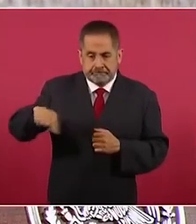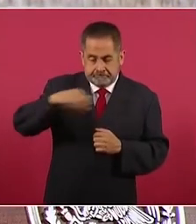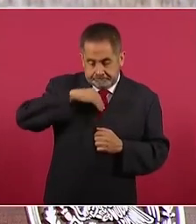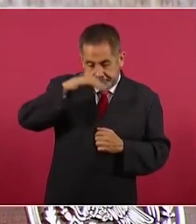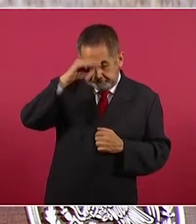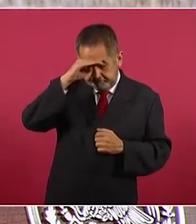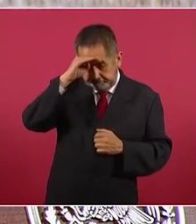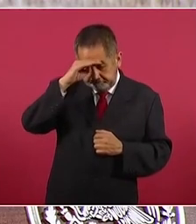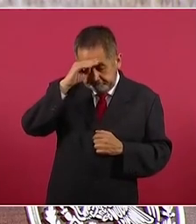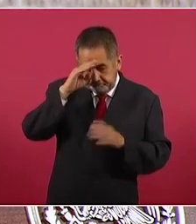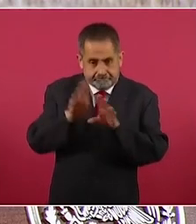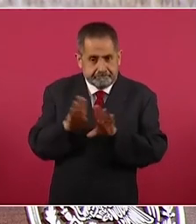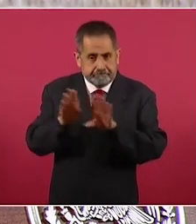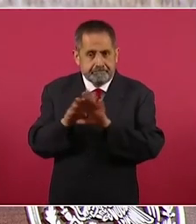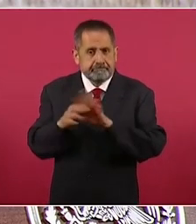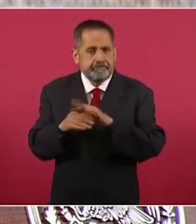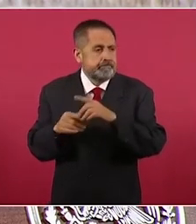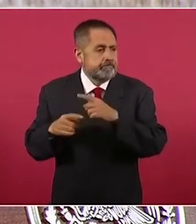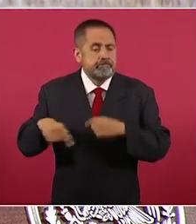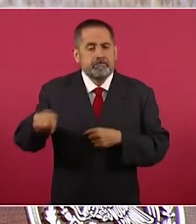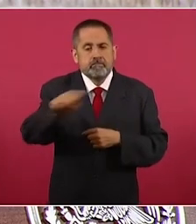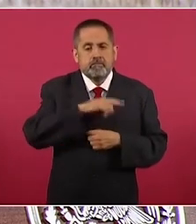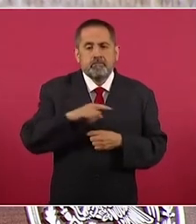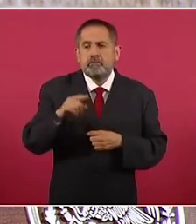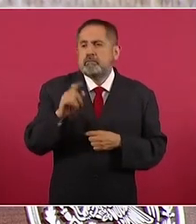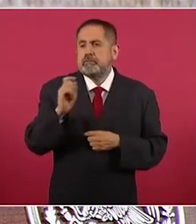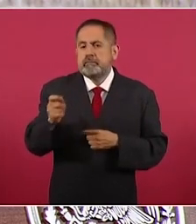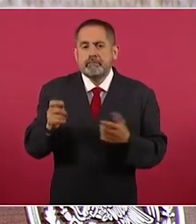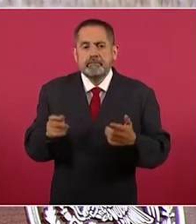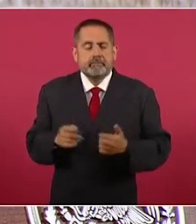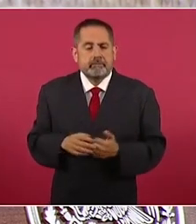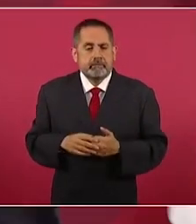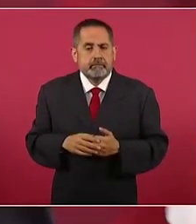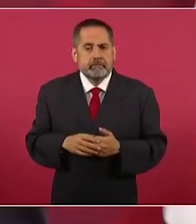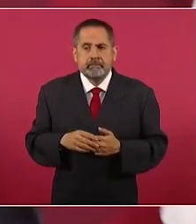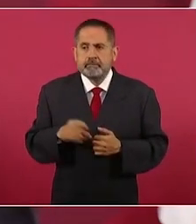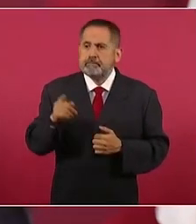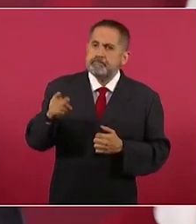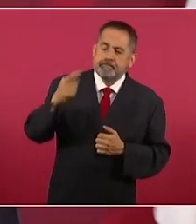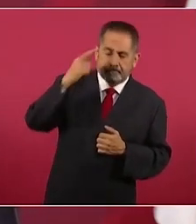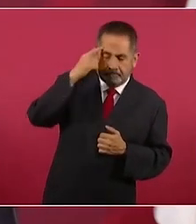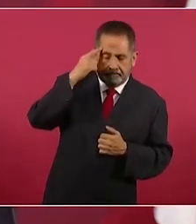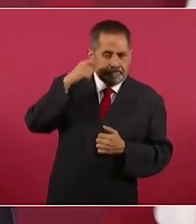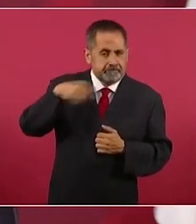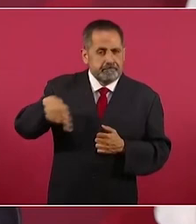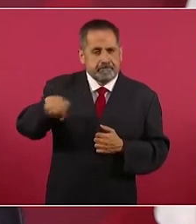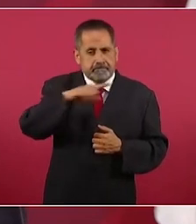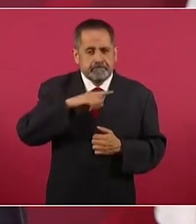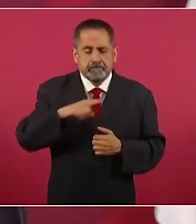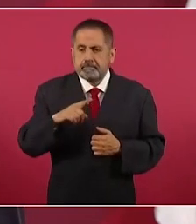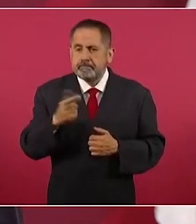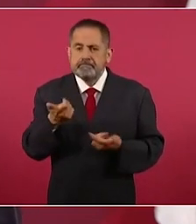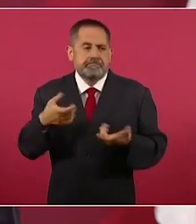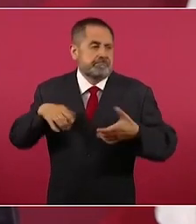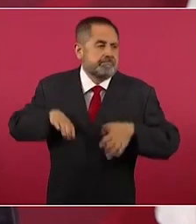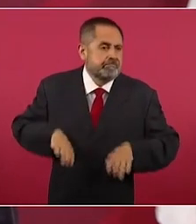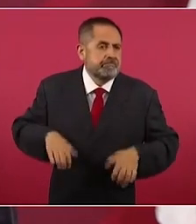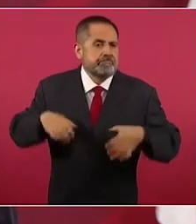a pensar que no es una obra de lucro